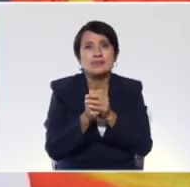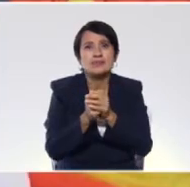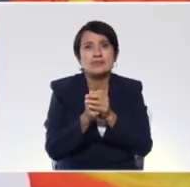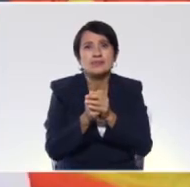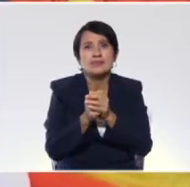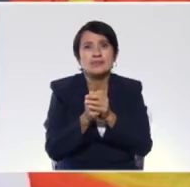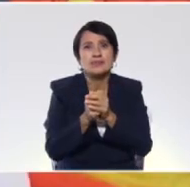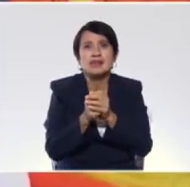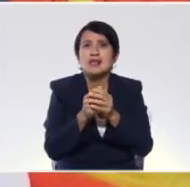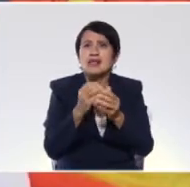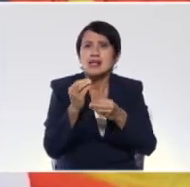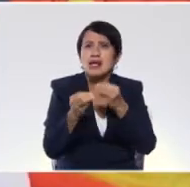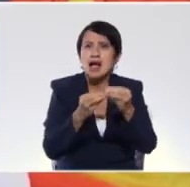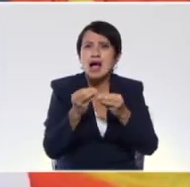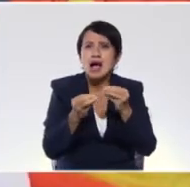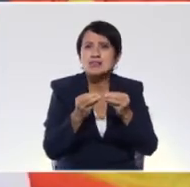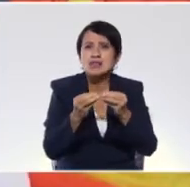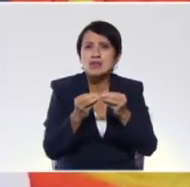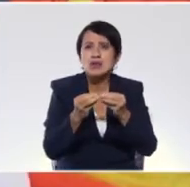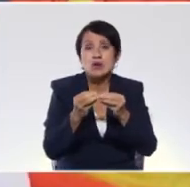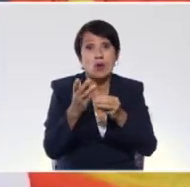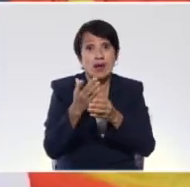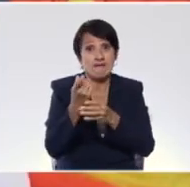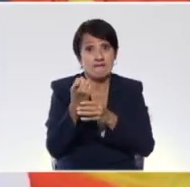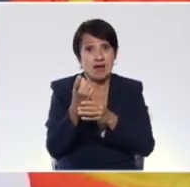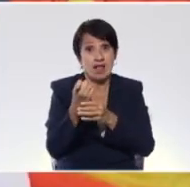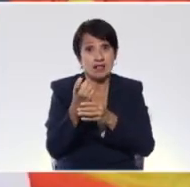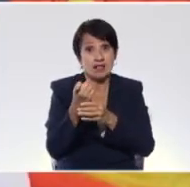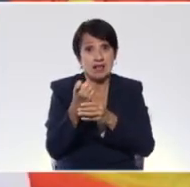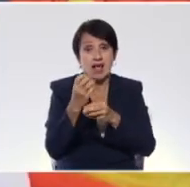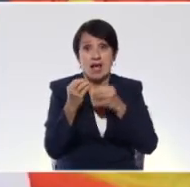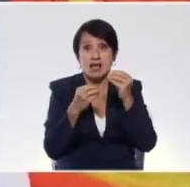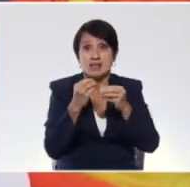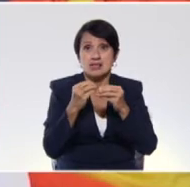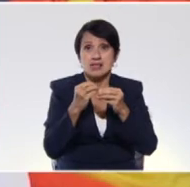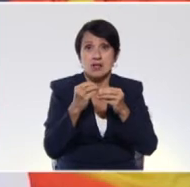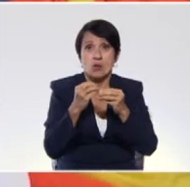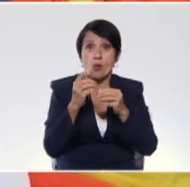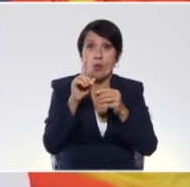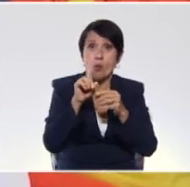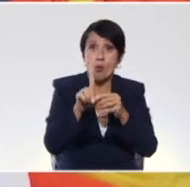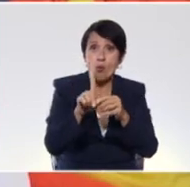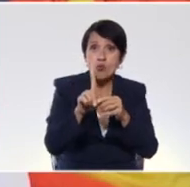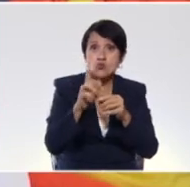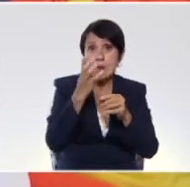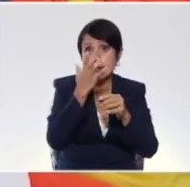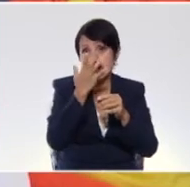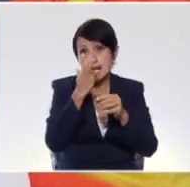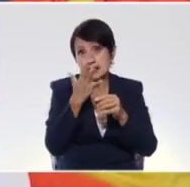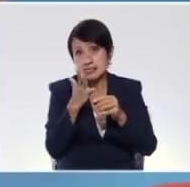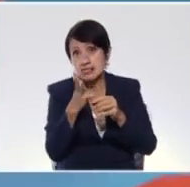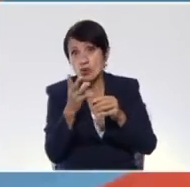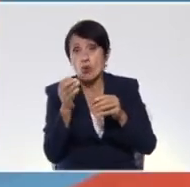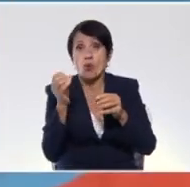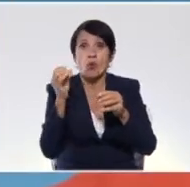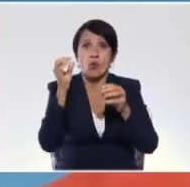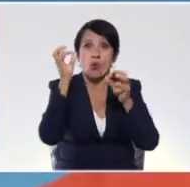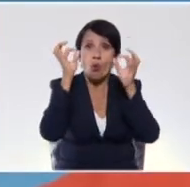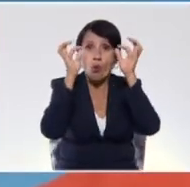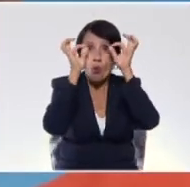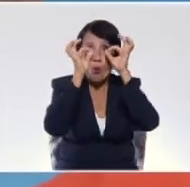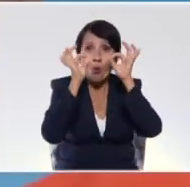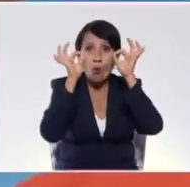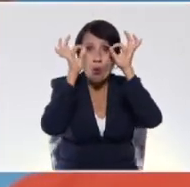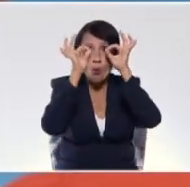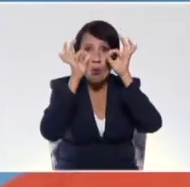¿y qué hacemos? Con los retazos hacemos los dientes, si quieres hacerlo uno parecido, le hacemos los círculos de los